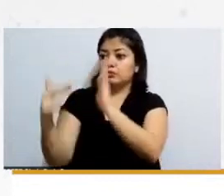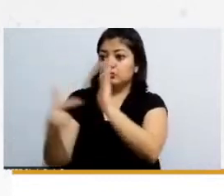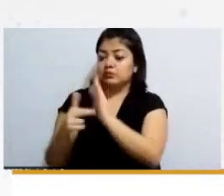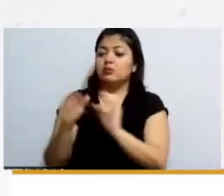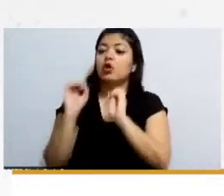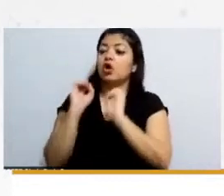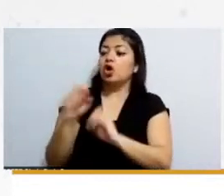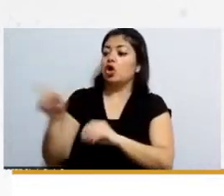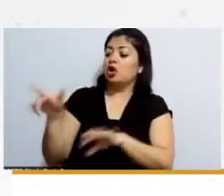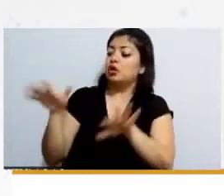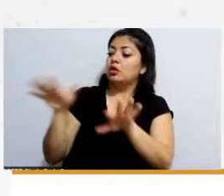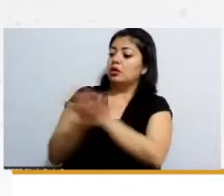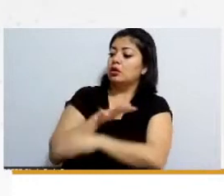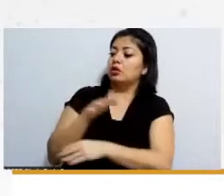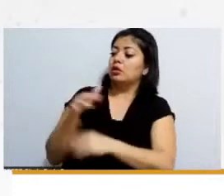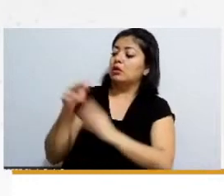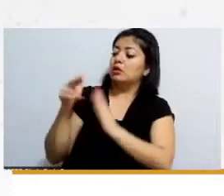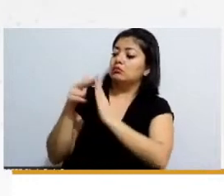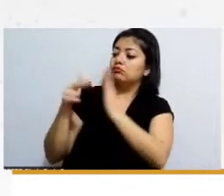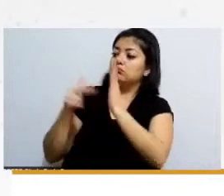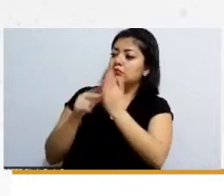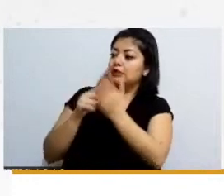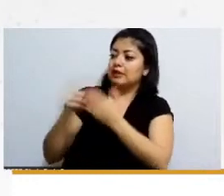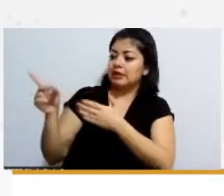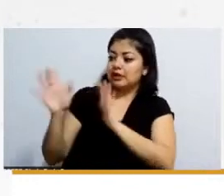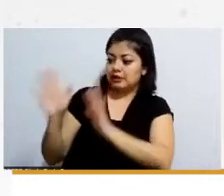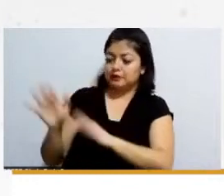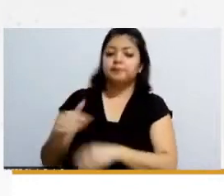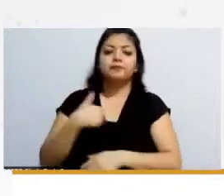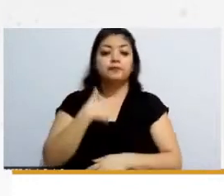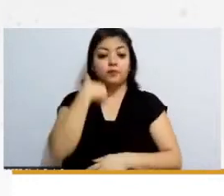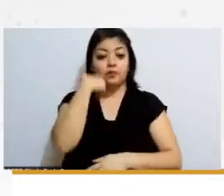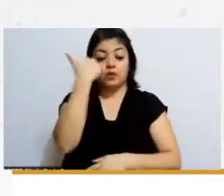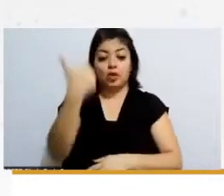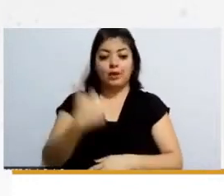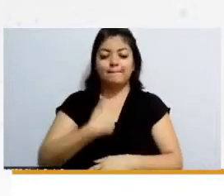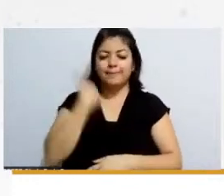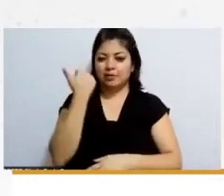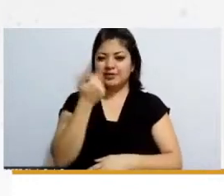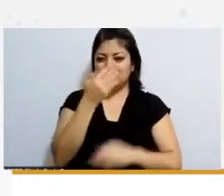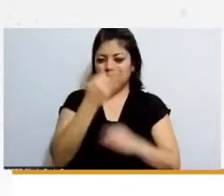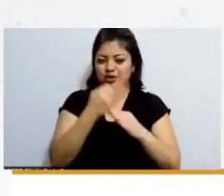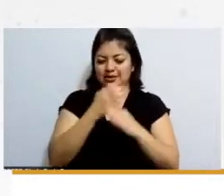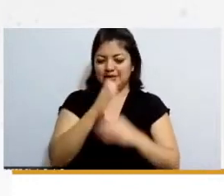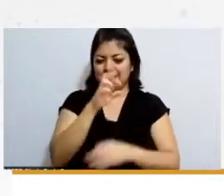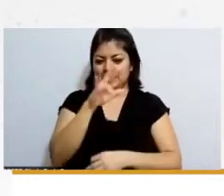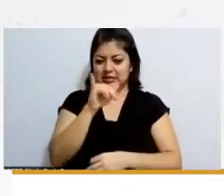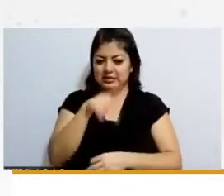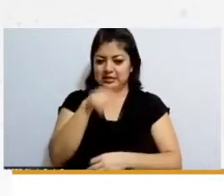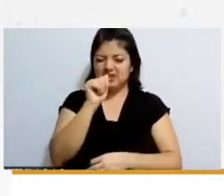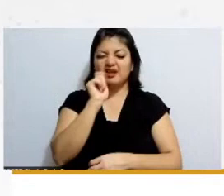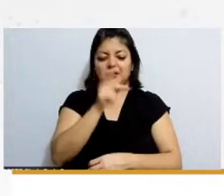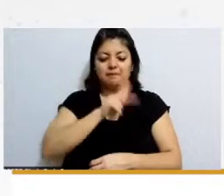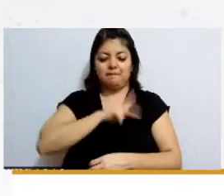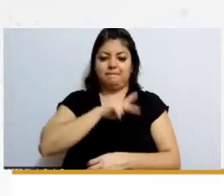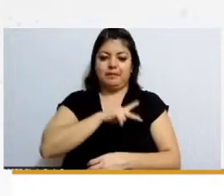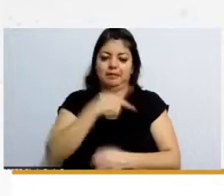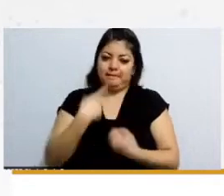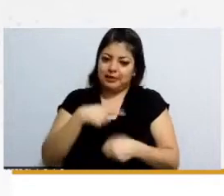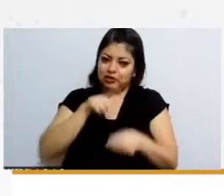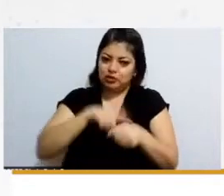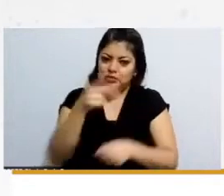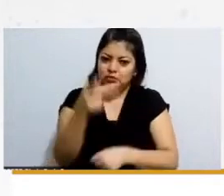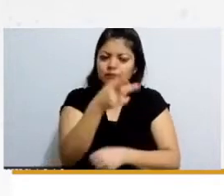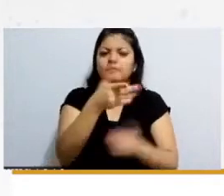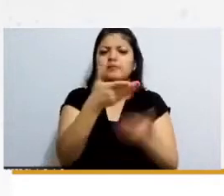y también voy a aprovechar que tengo a Erika acá y esta es una curiosidad digamos ya más personal y es ¿cómo ves